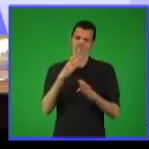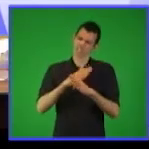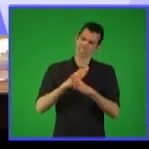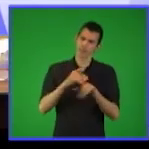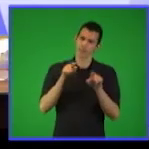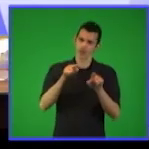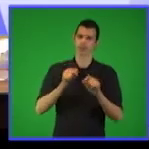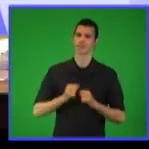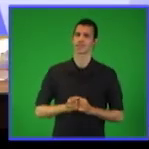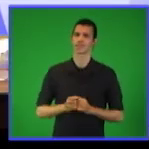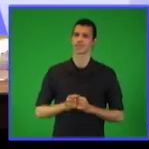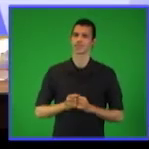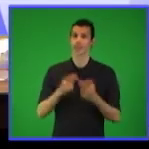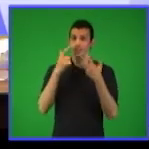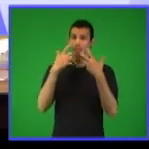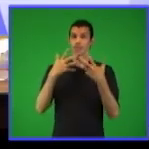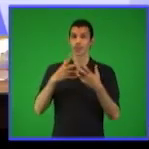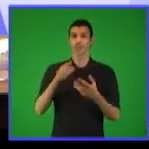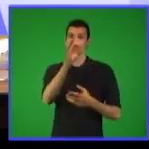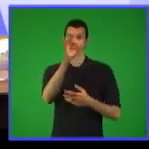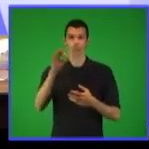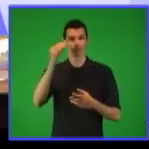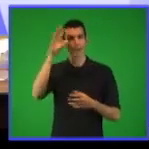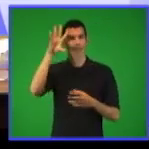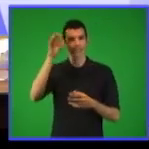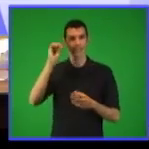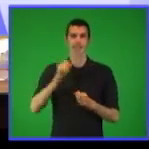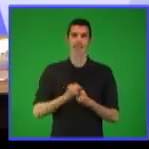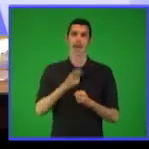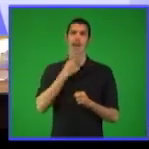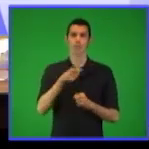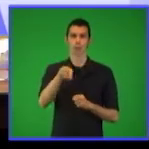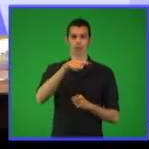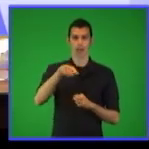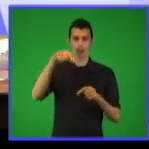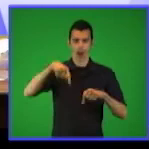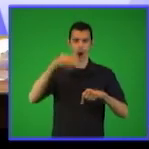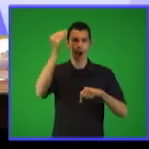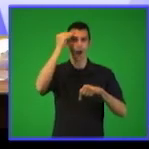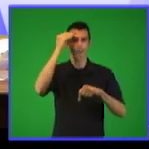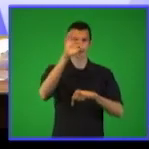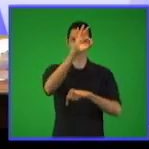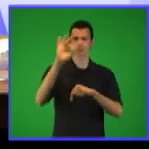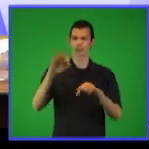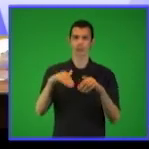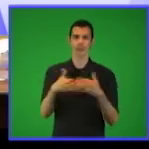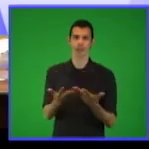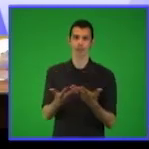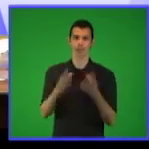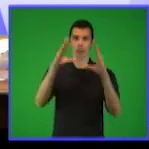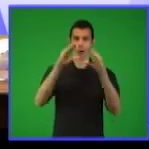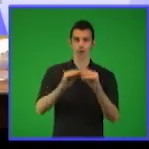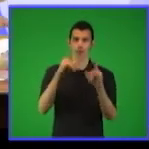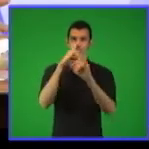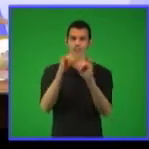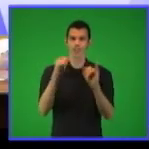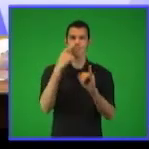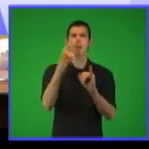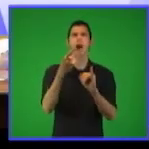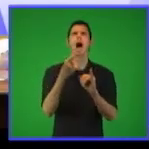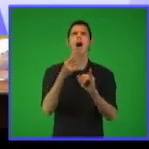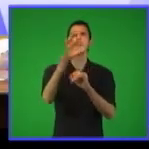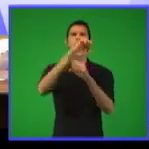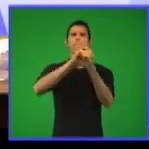reciben esta clase. Y a partir de que comprenden lo que significa el tanto por ciento, ustedes pueden explicarle a sus